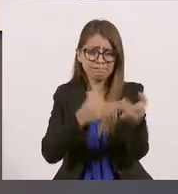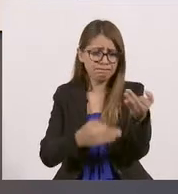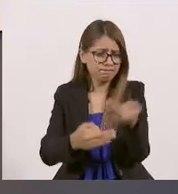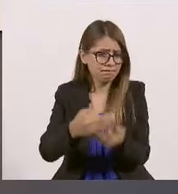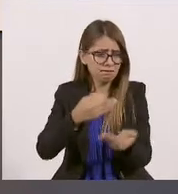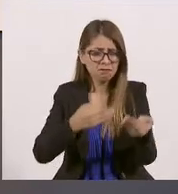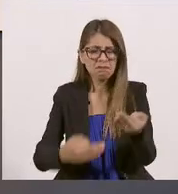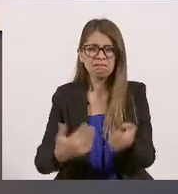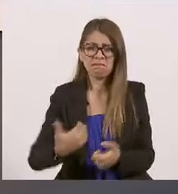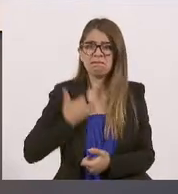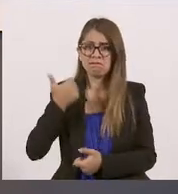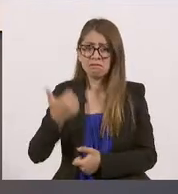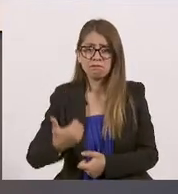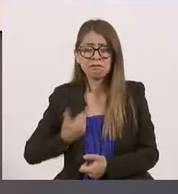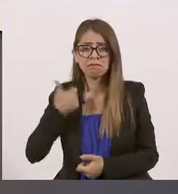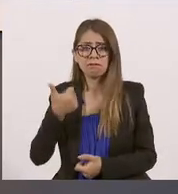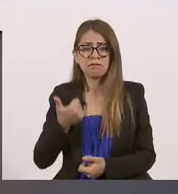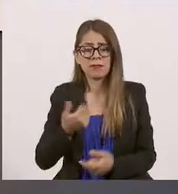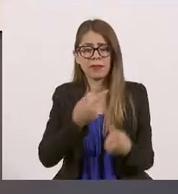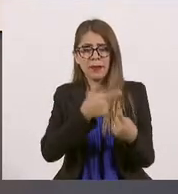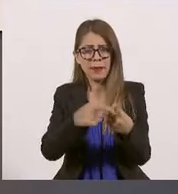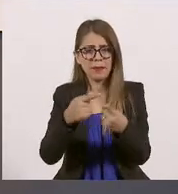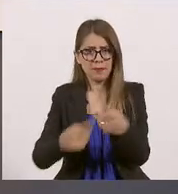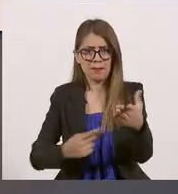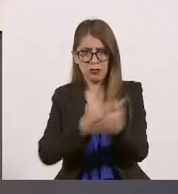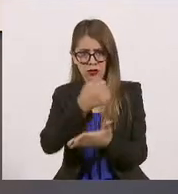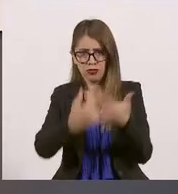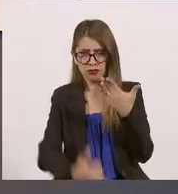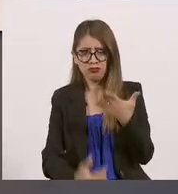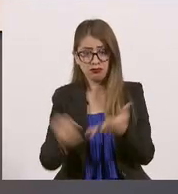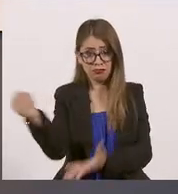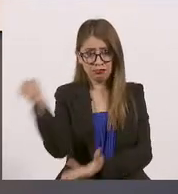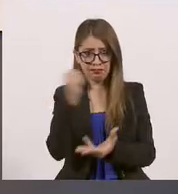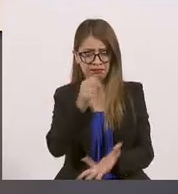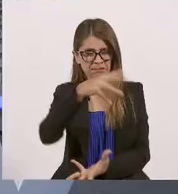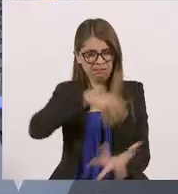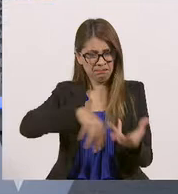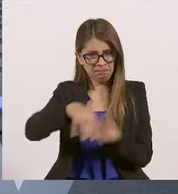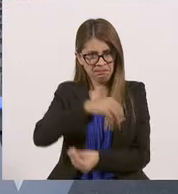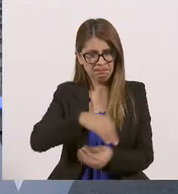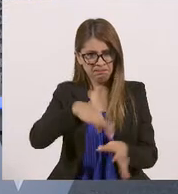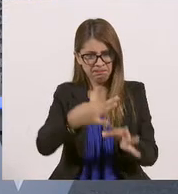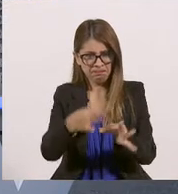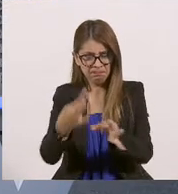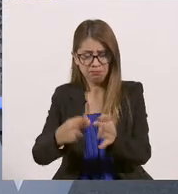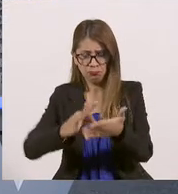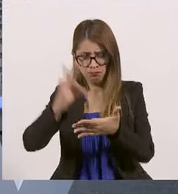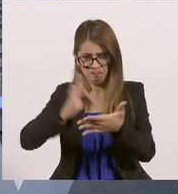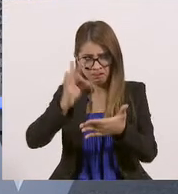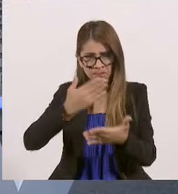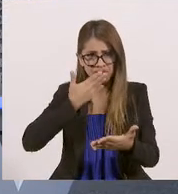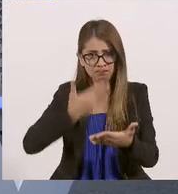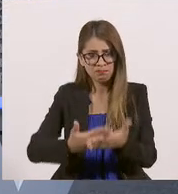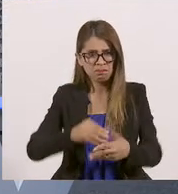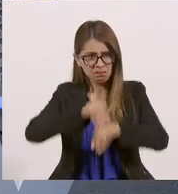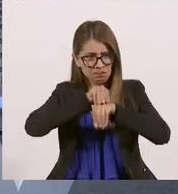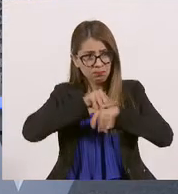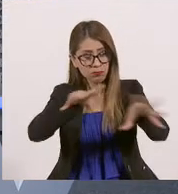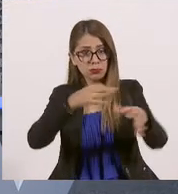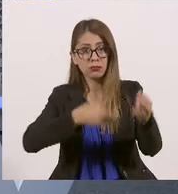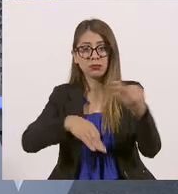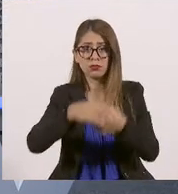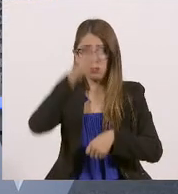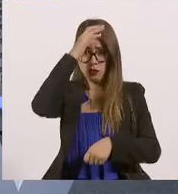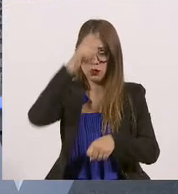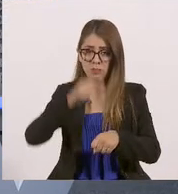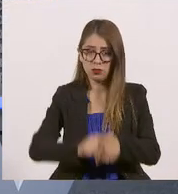el aprovechamiento de los recursos, en ser más eficientes con los recursos públicos, en que los recursos sigan llegando al sector cultural y artístico